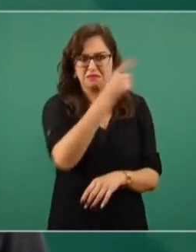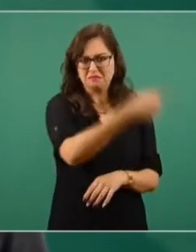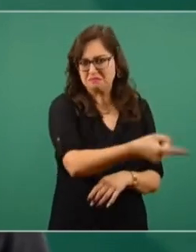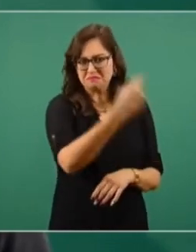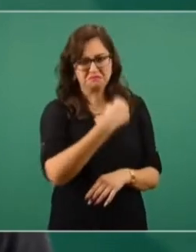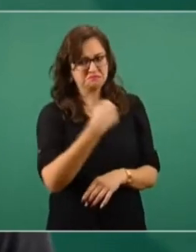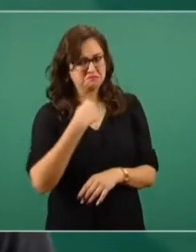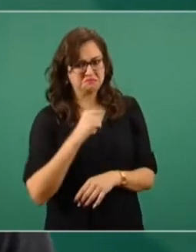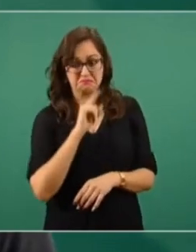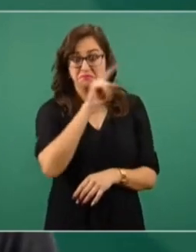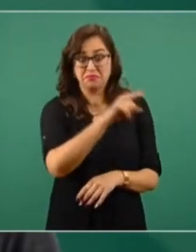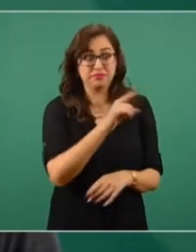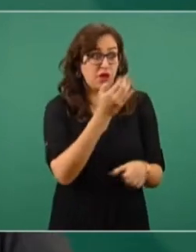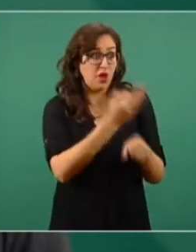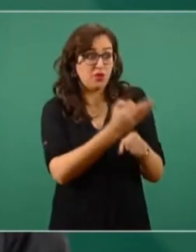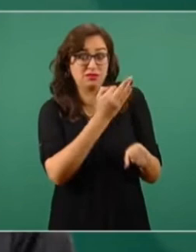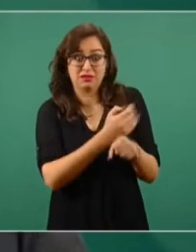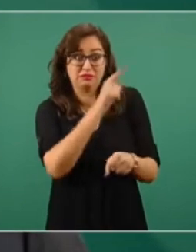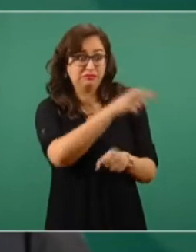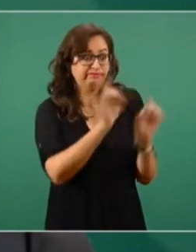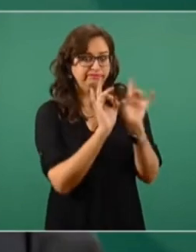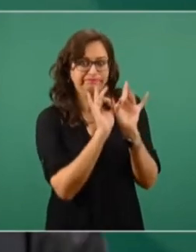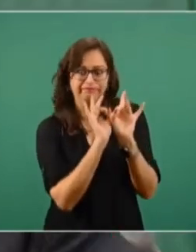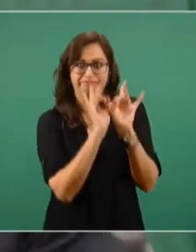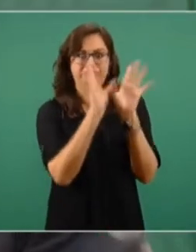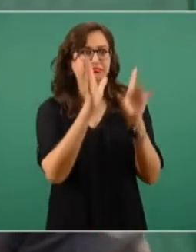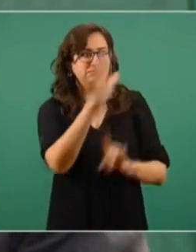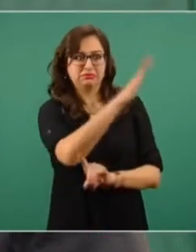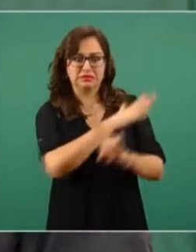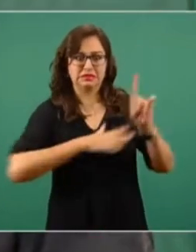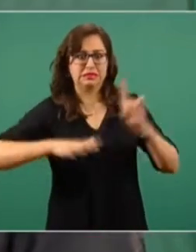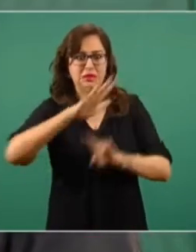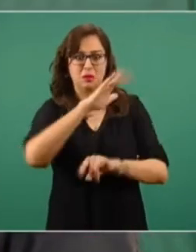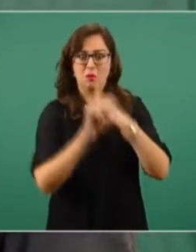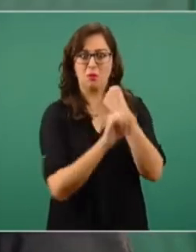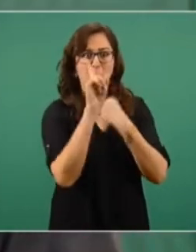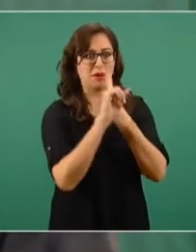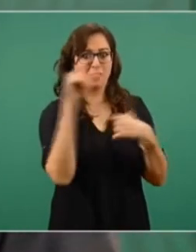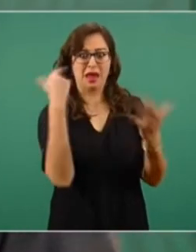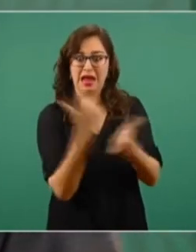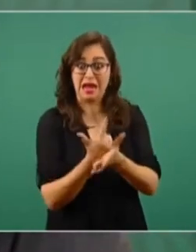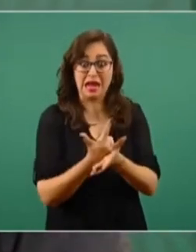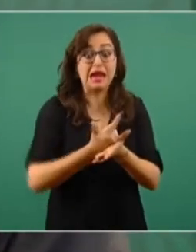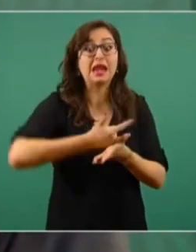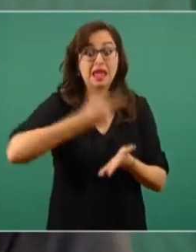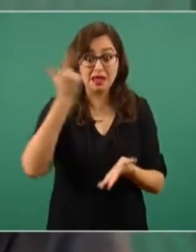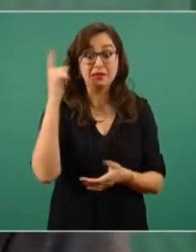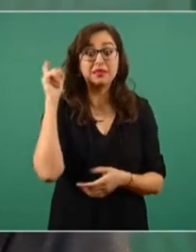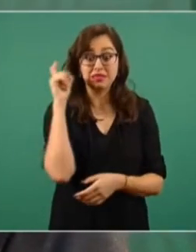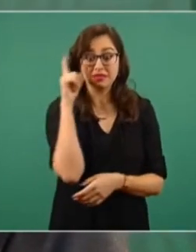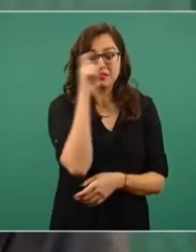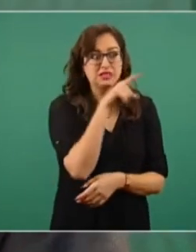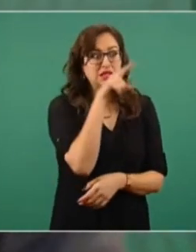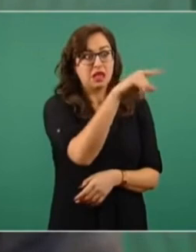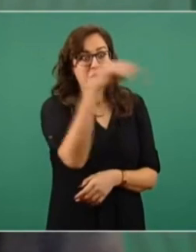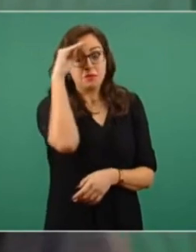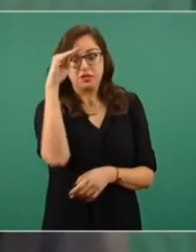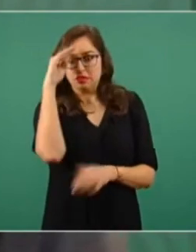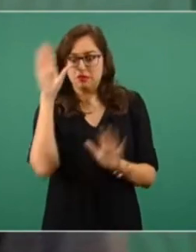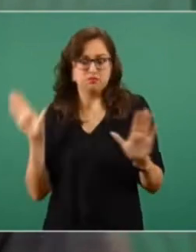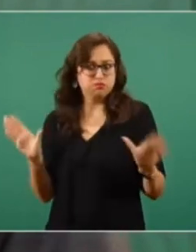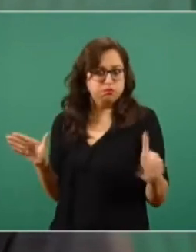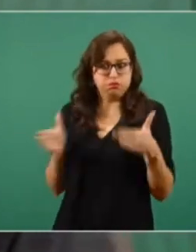y entonces piensan que cerrando se protege.